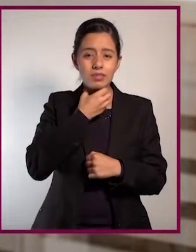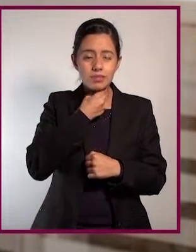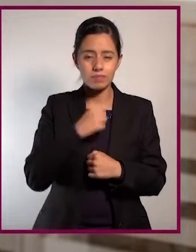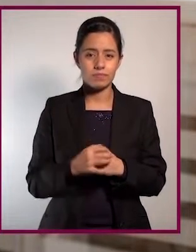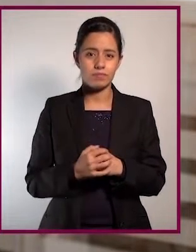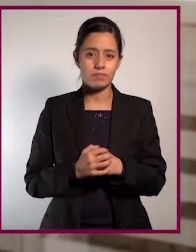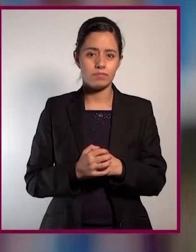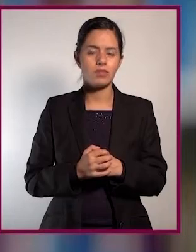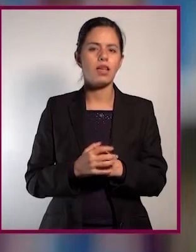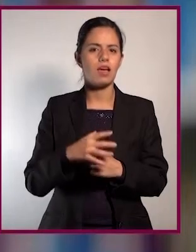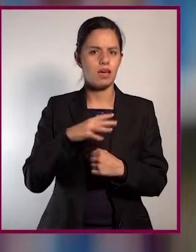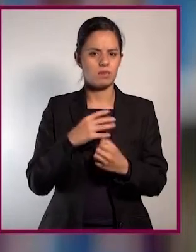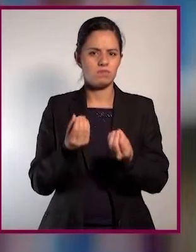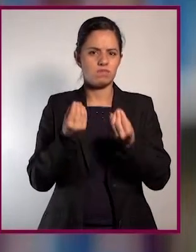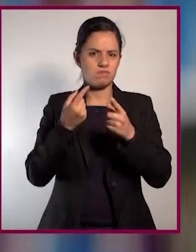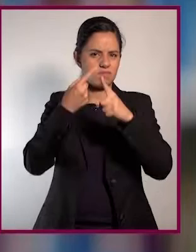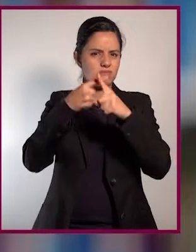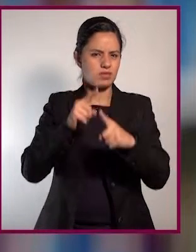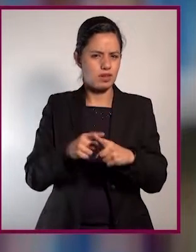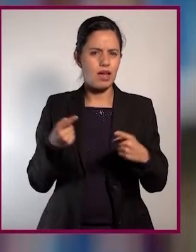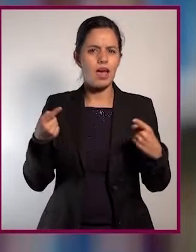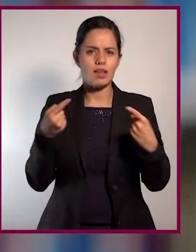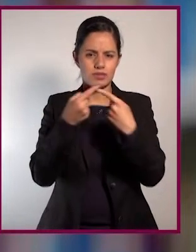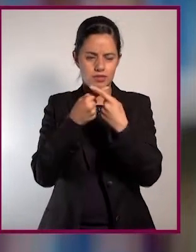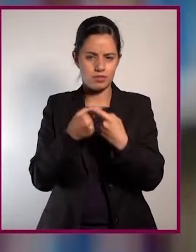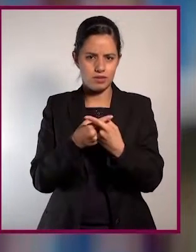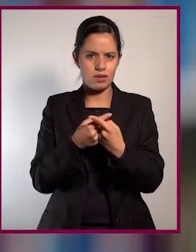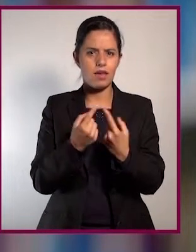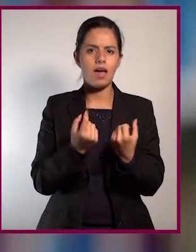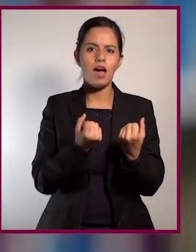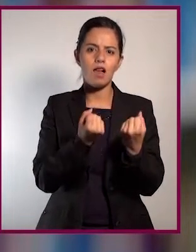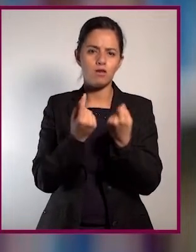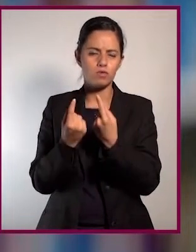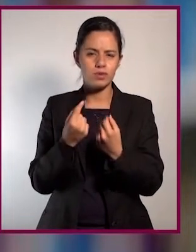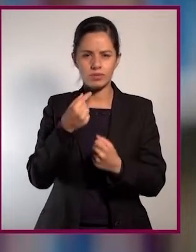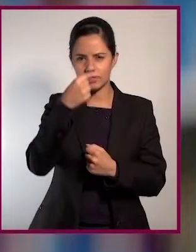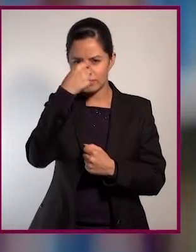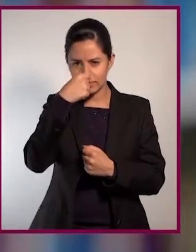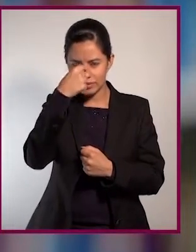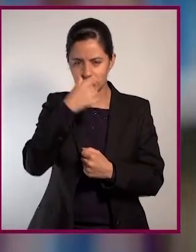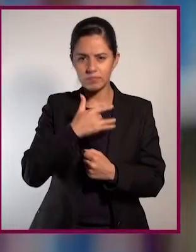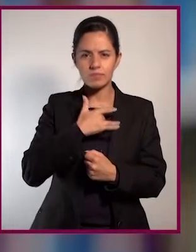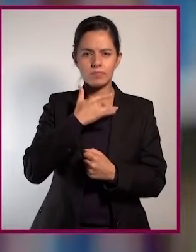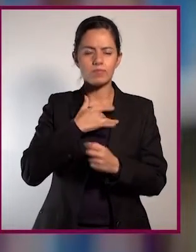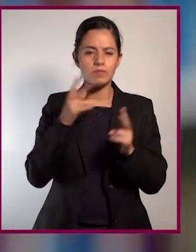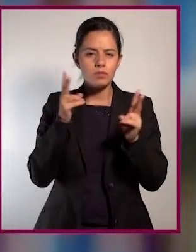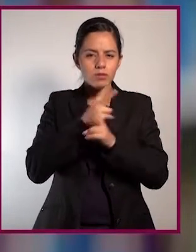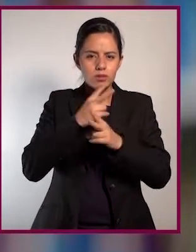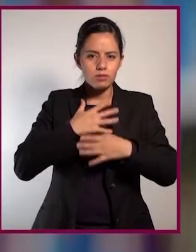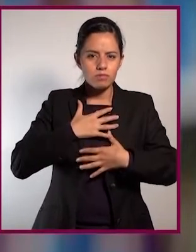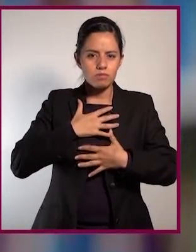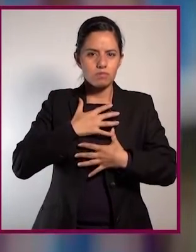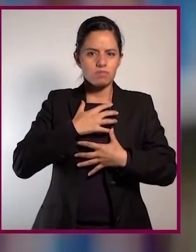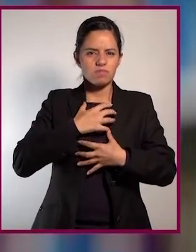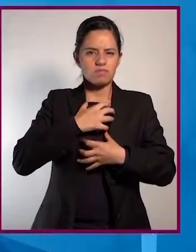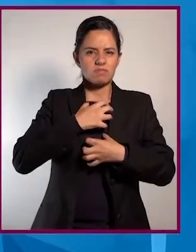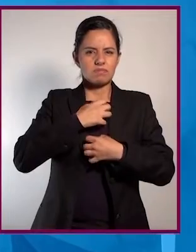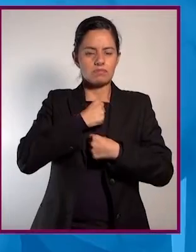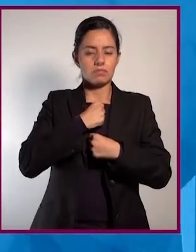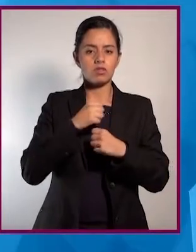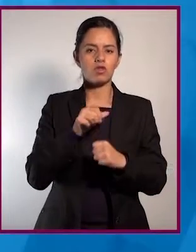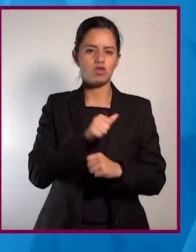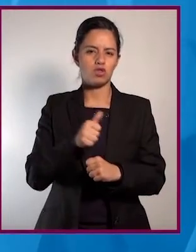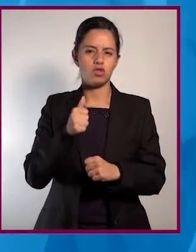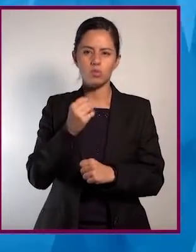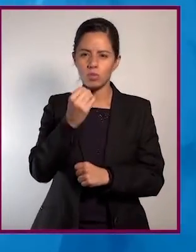la anafilaxis. Hay muchos tipos de alergias. Unas inflaman nuestras vías respiratorias. Otras tienen que ver con